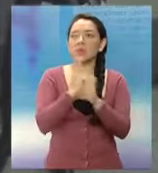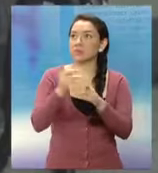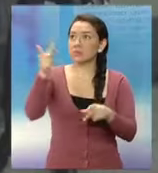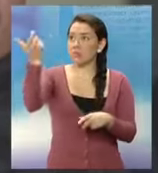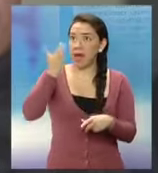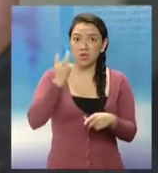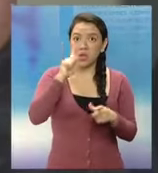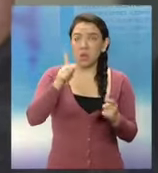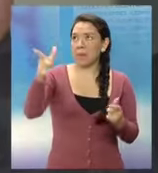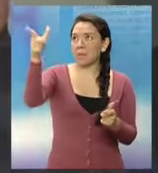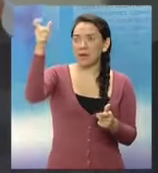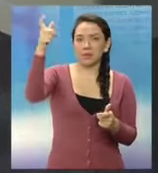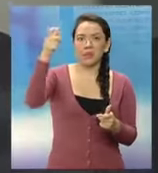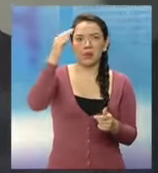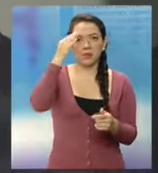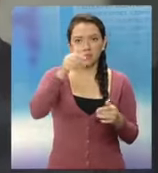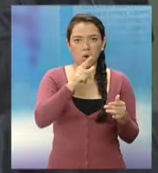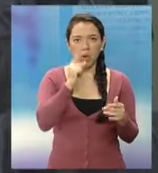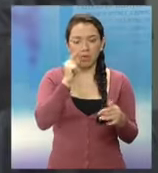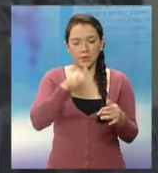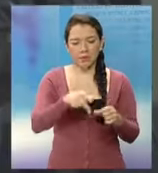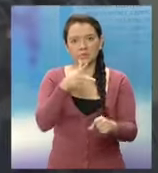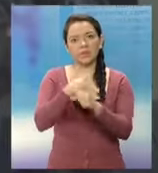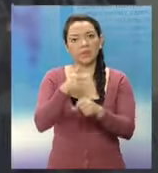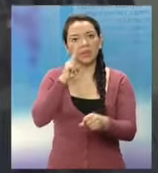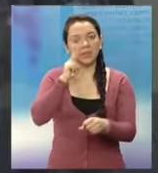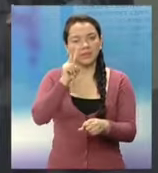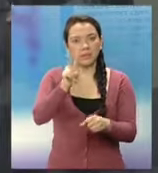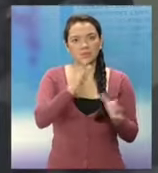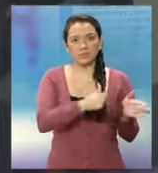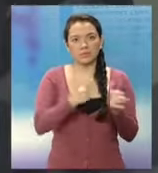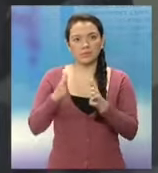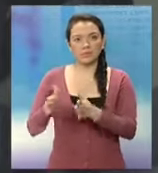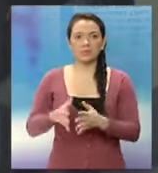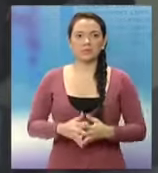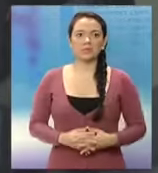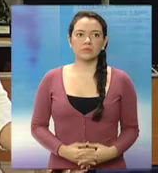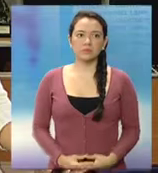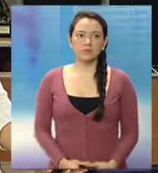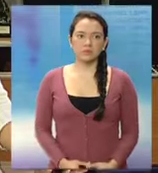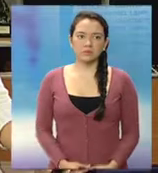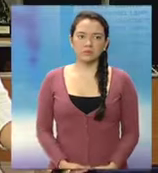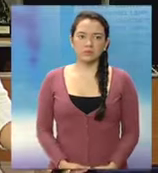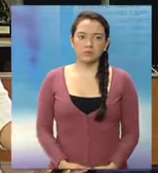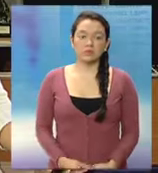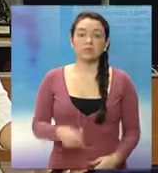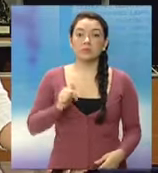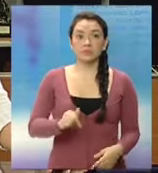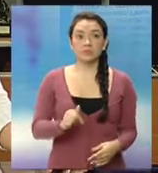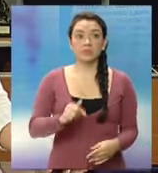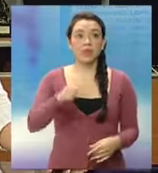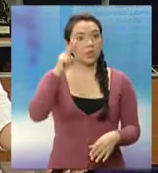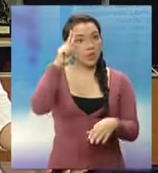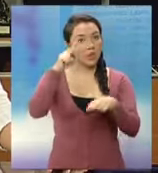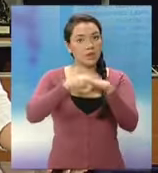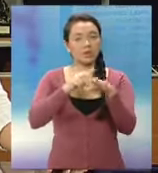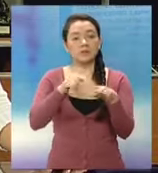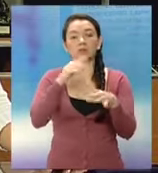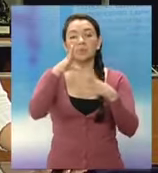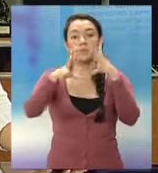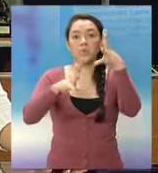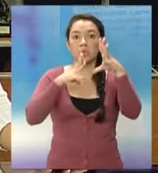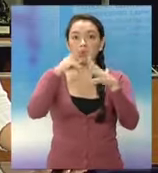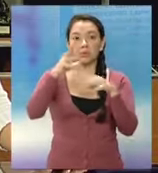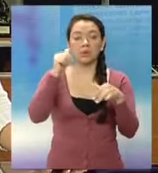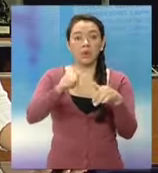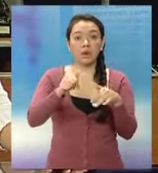Urizal Peralta, de 34 años. Por Una Guatemala en Paz, Melanie González. En Noticias del Mundo, más de 100 ciudades